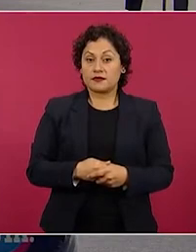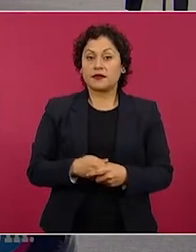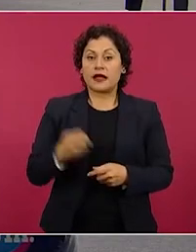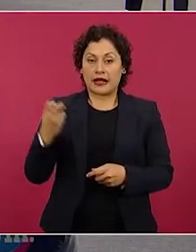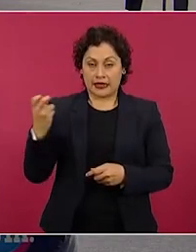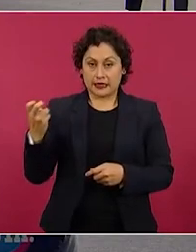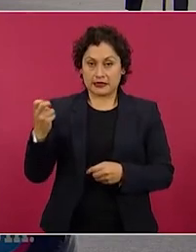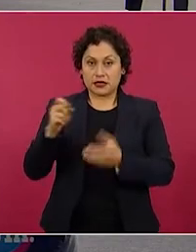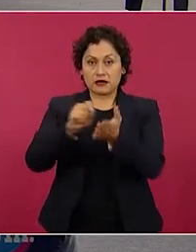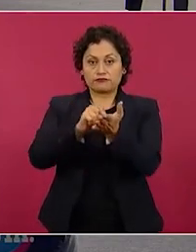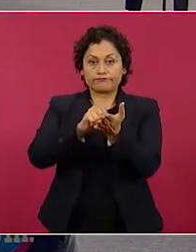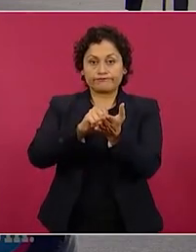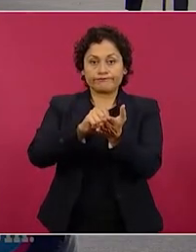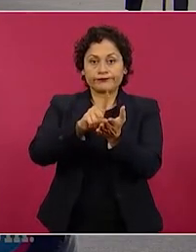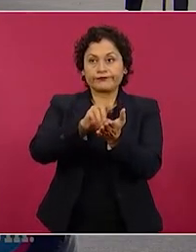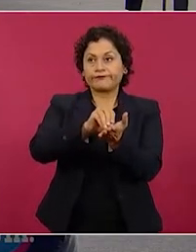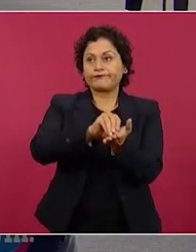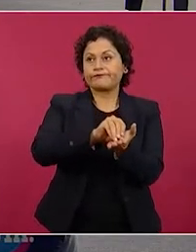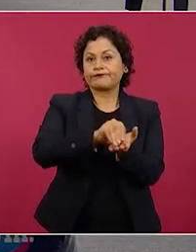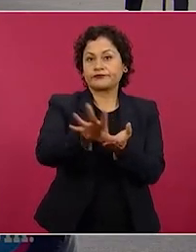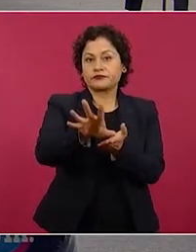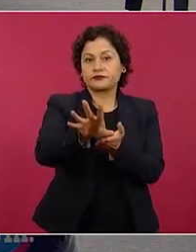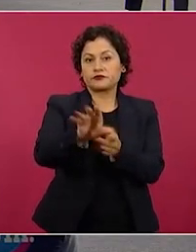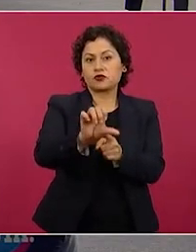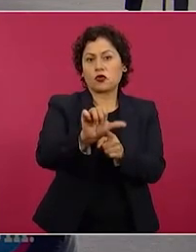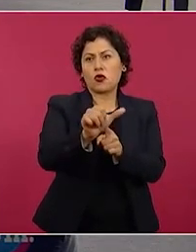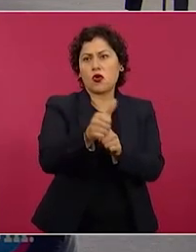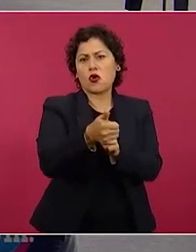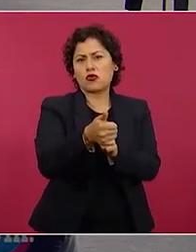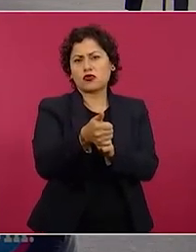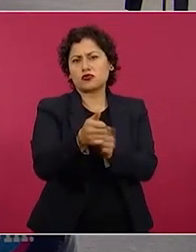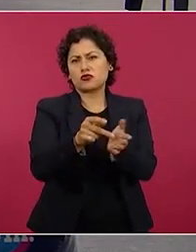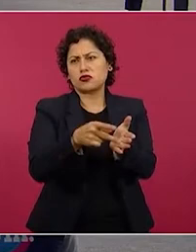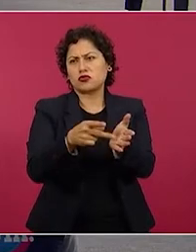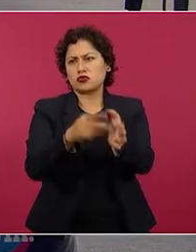muchos otros.